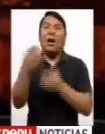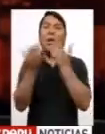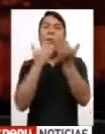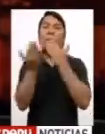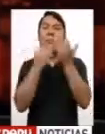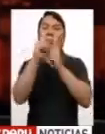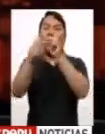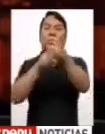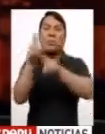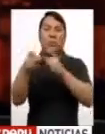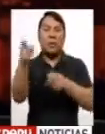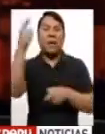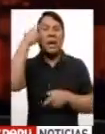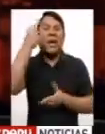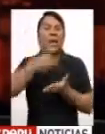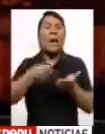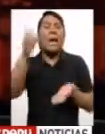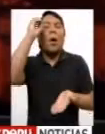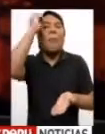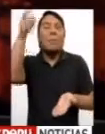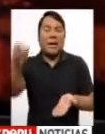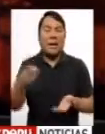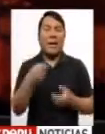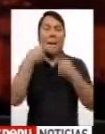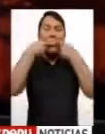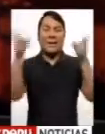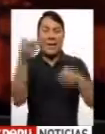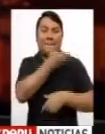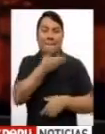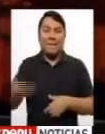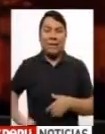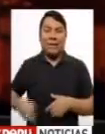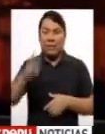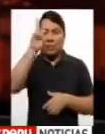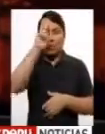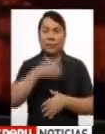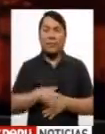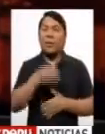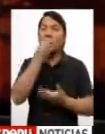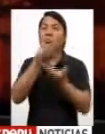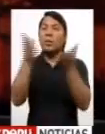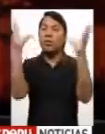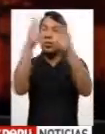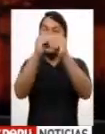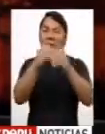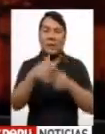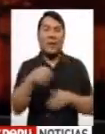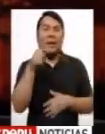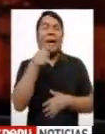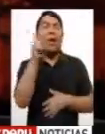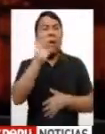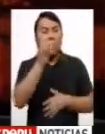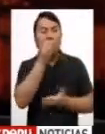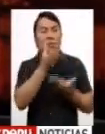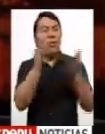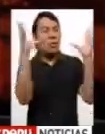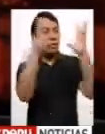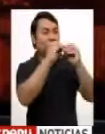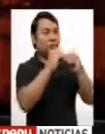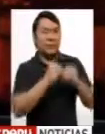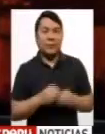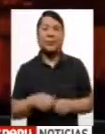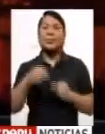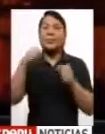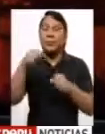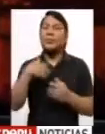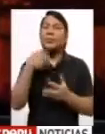del mensaje a la Nación del Presidente Pedro Pablo Kuczynski. Muy buenas noches. Muy buenas noches, ¿cómo están? Sí, es importante, básicamente